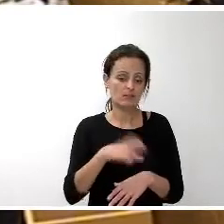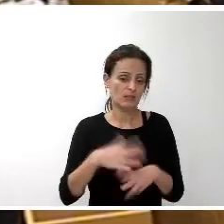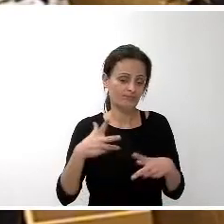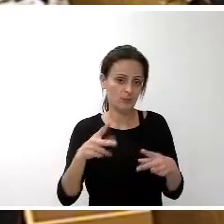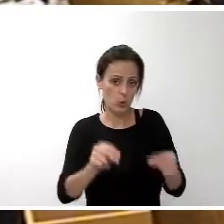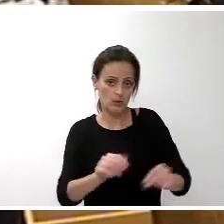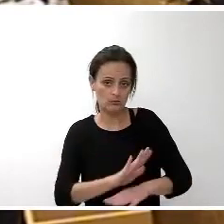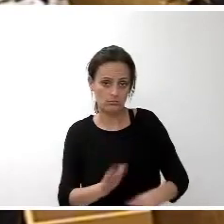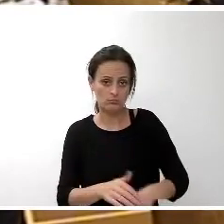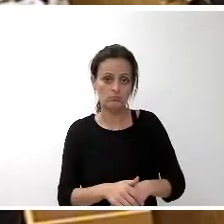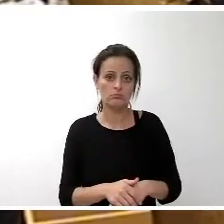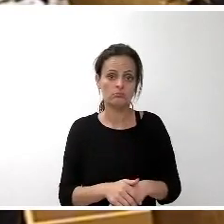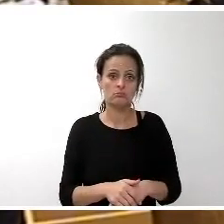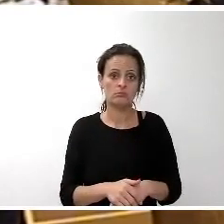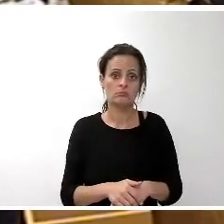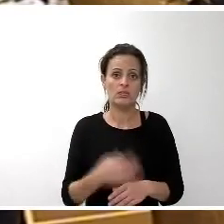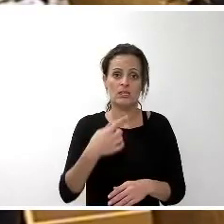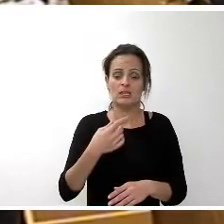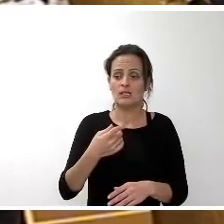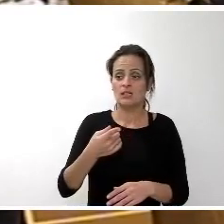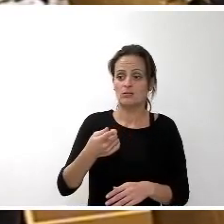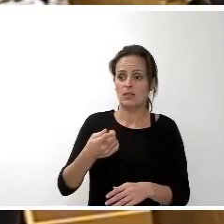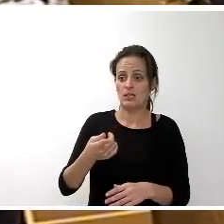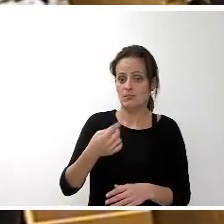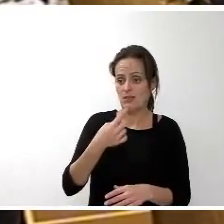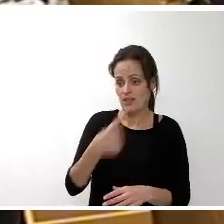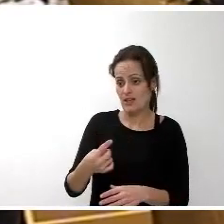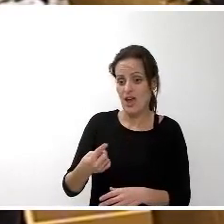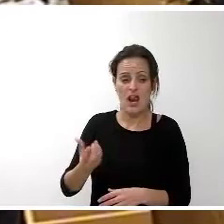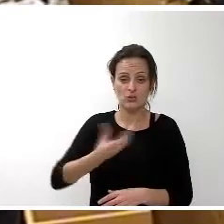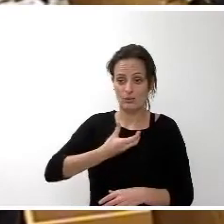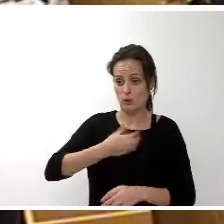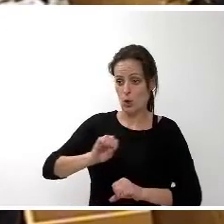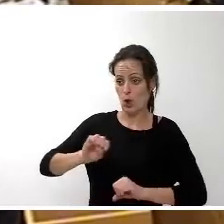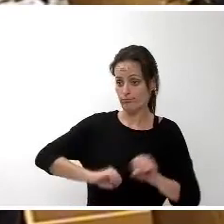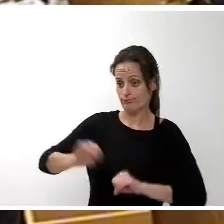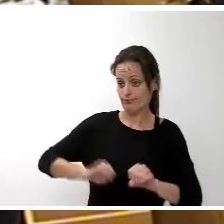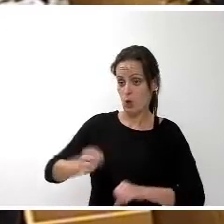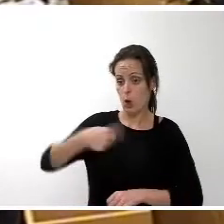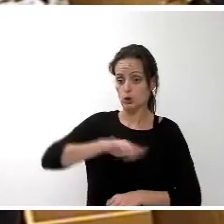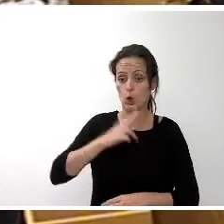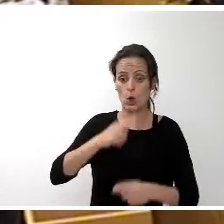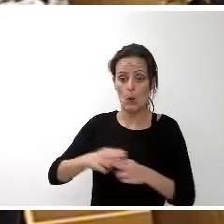evidentemente mencionaremos el ayuntamiento de los Ralejos tantas veces que como estivemos necesario y oportuno